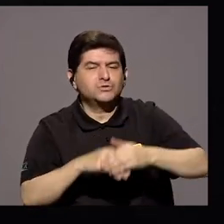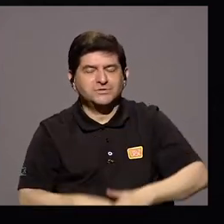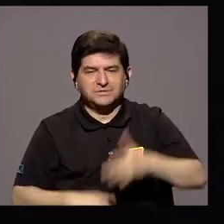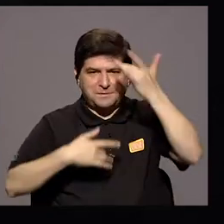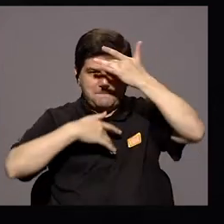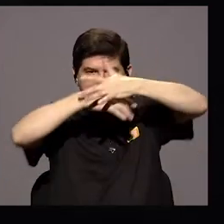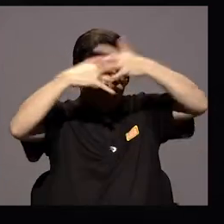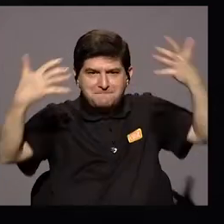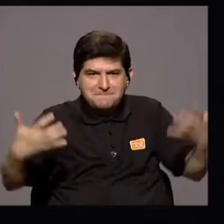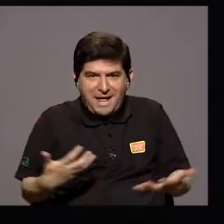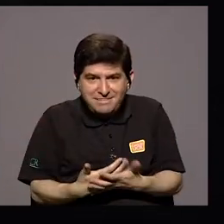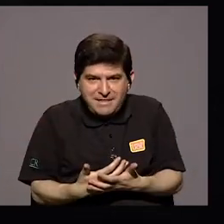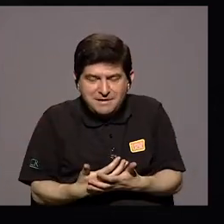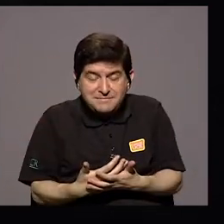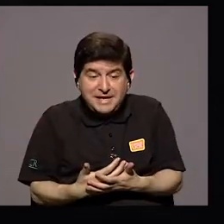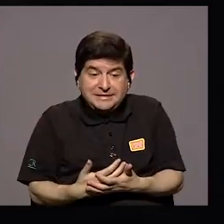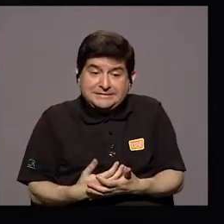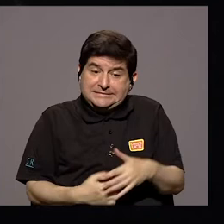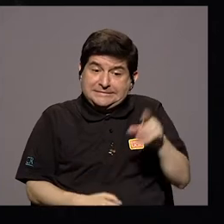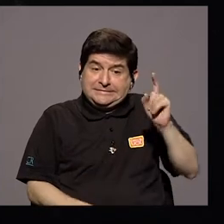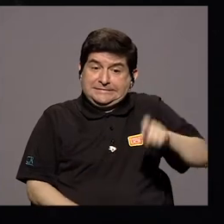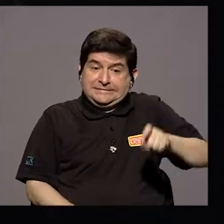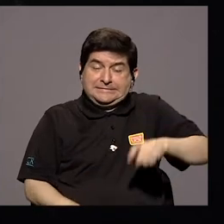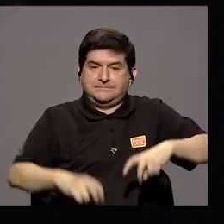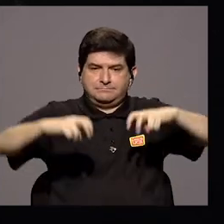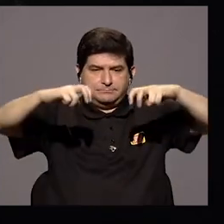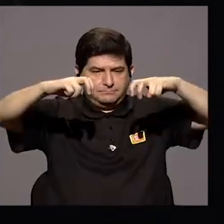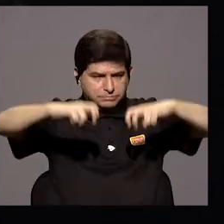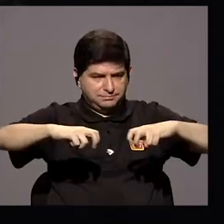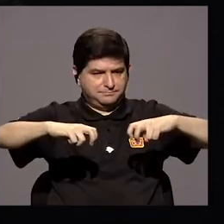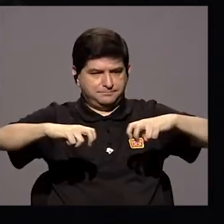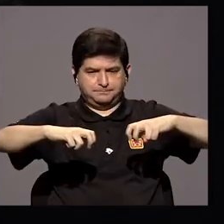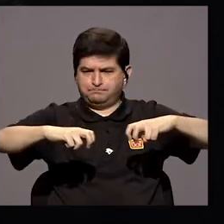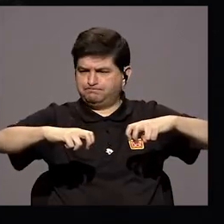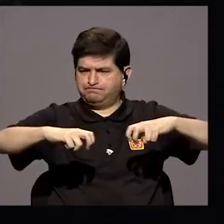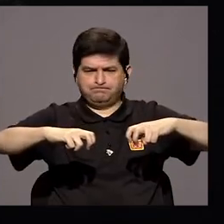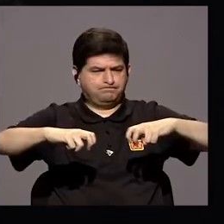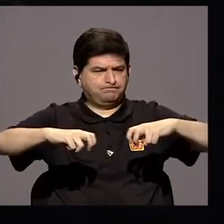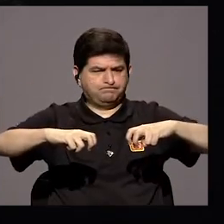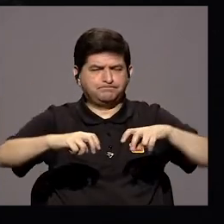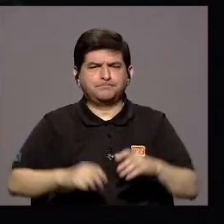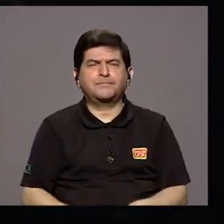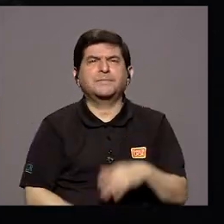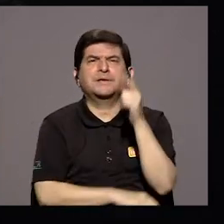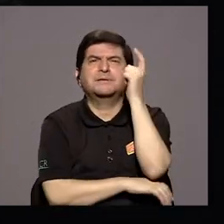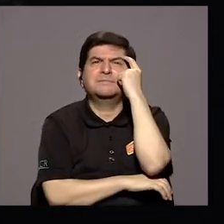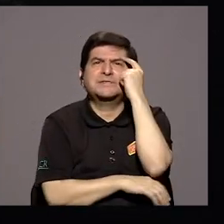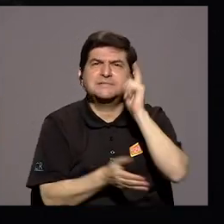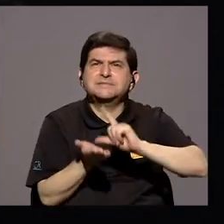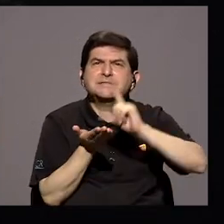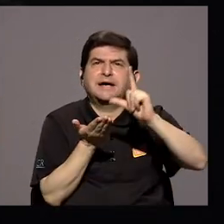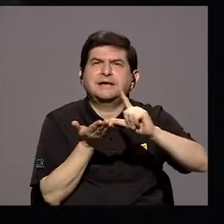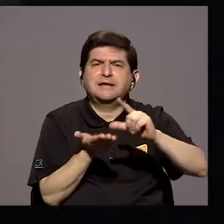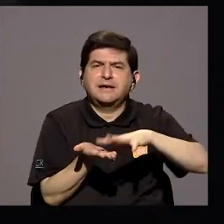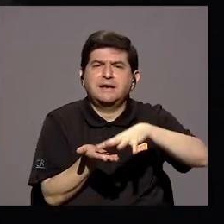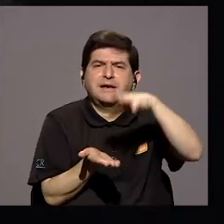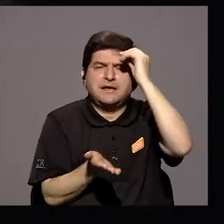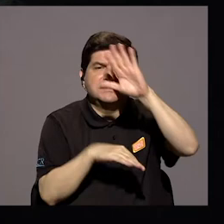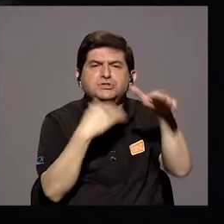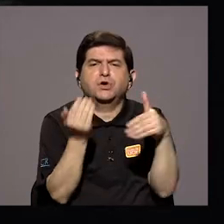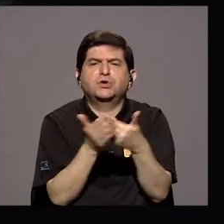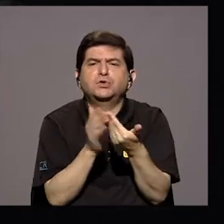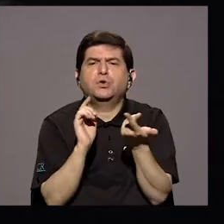Pues habrá que sentarse A mirar cuáles son las lecciones aprendidas En todo